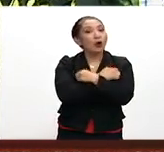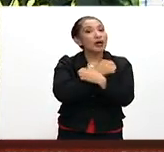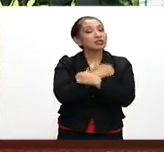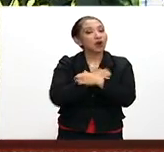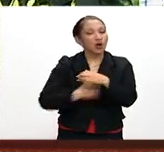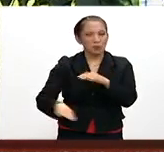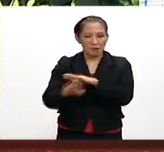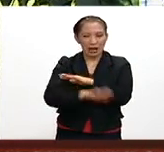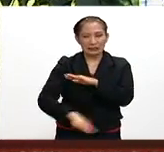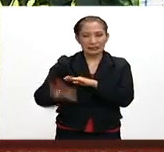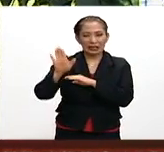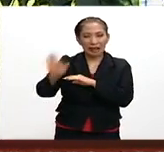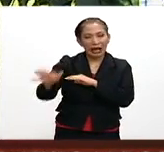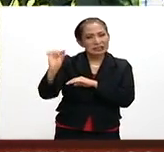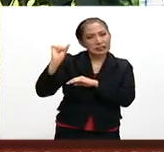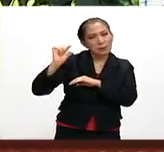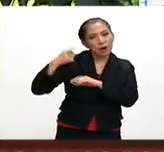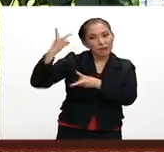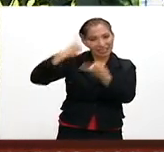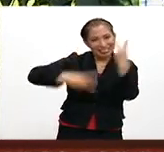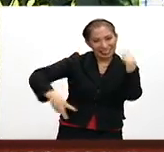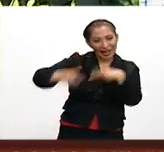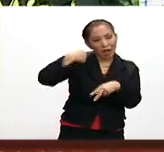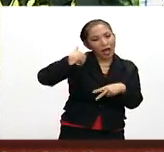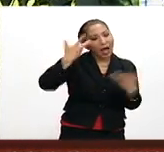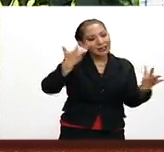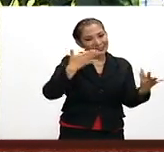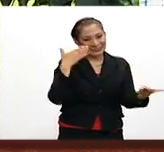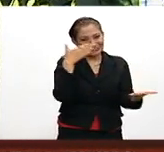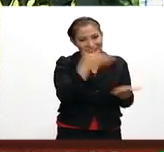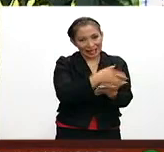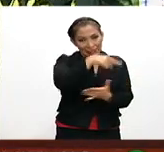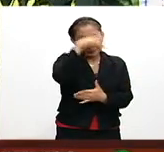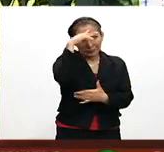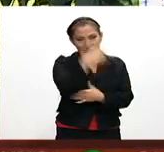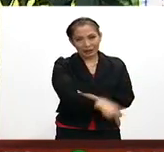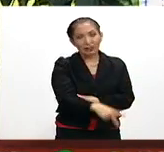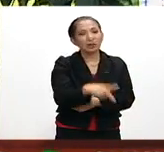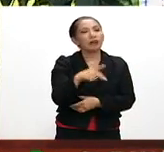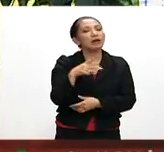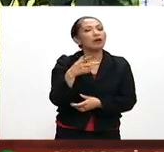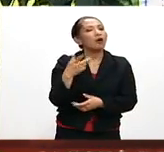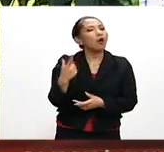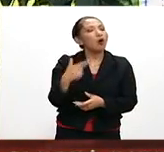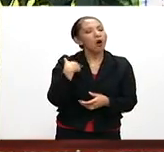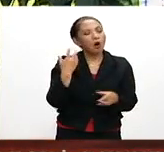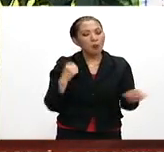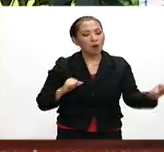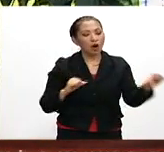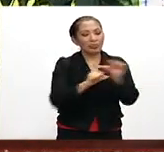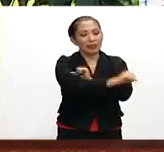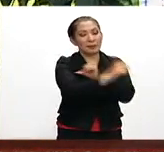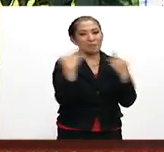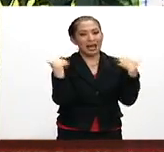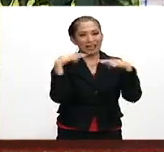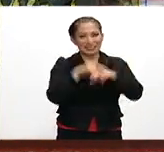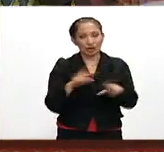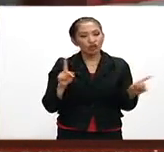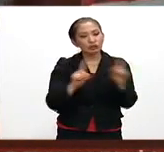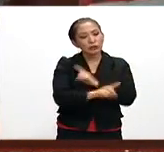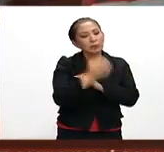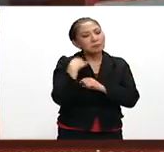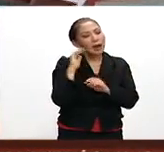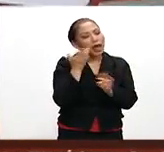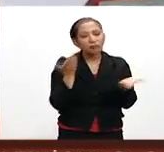básica. Hace poco vinieron a hacer aquí a México un intercambio docente para